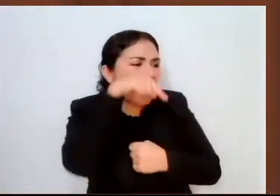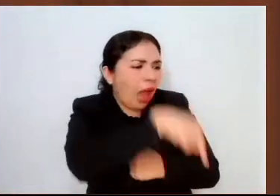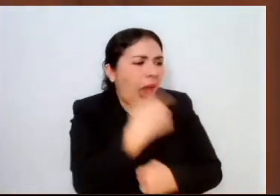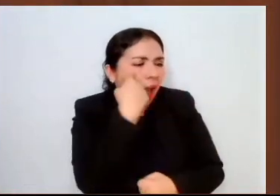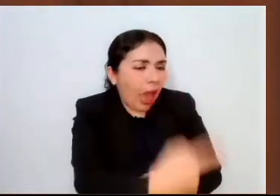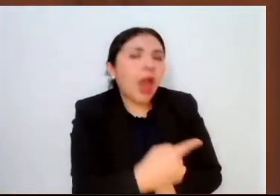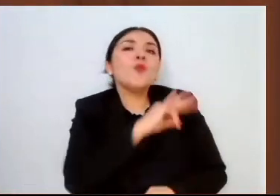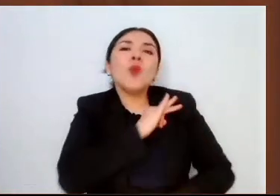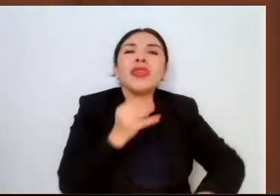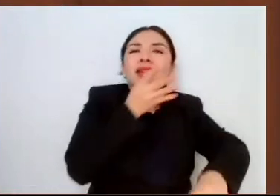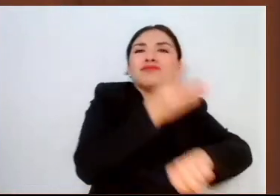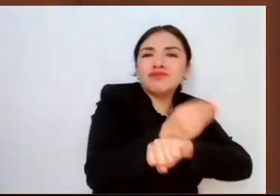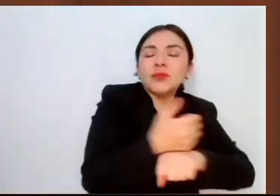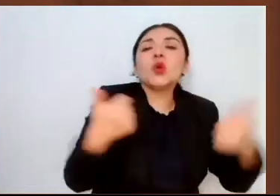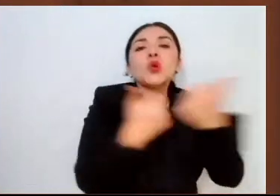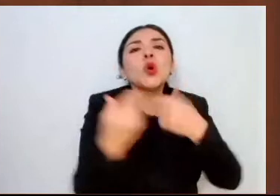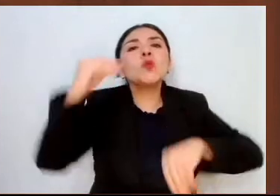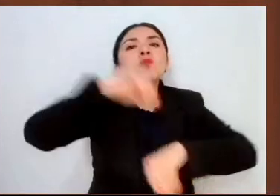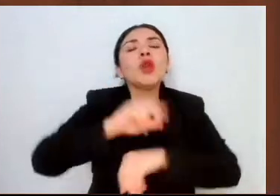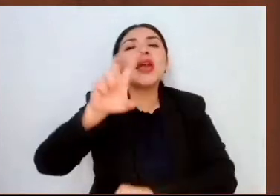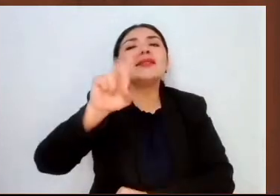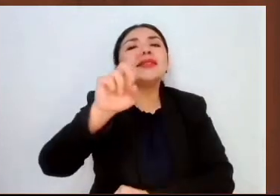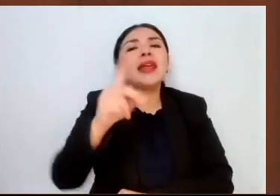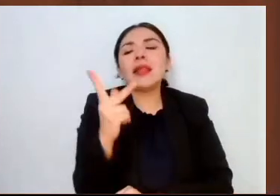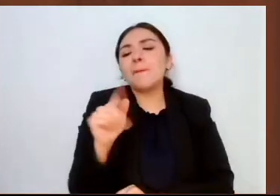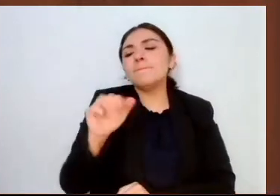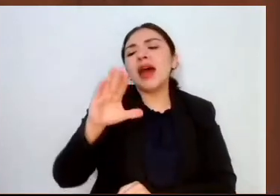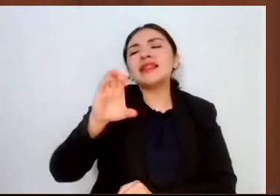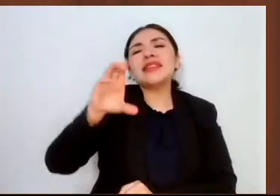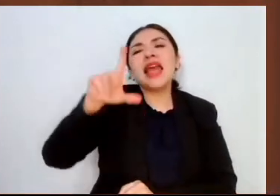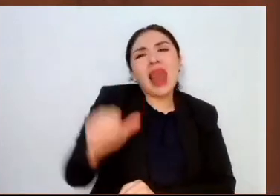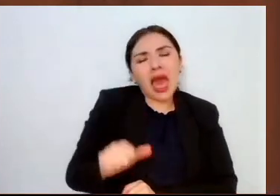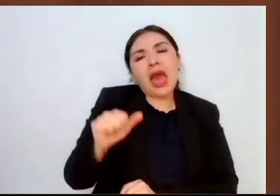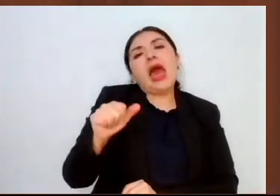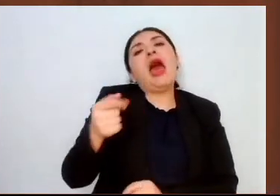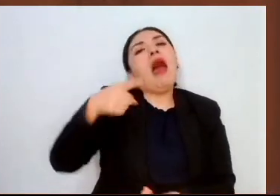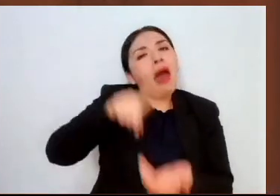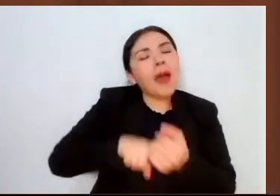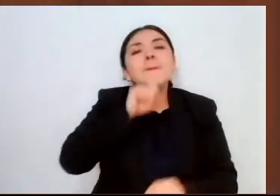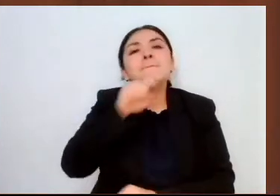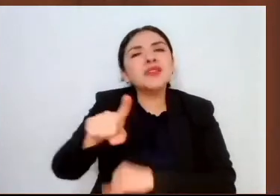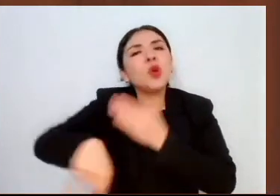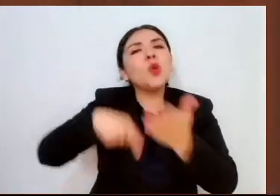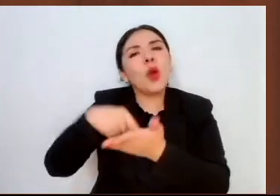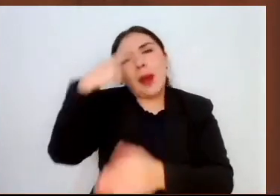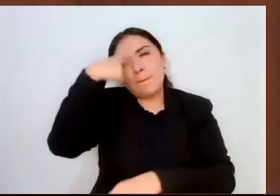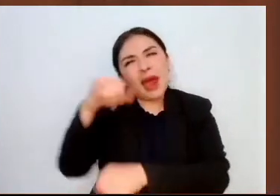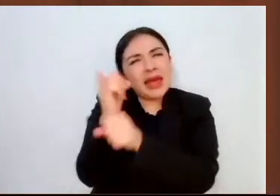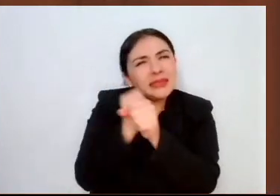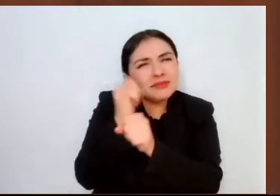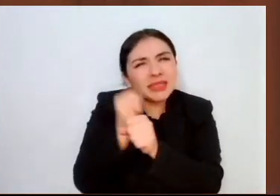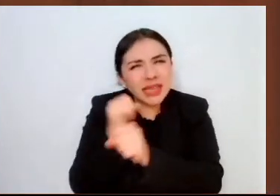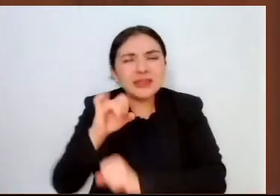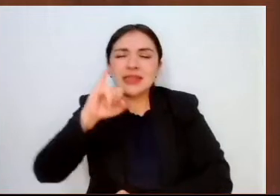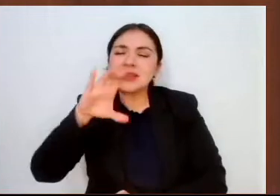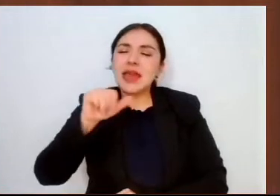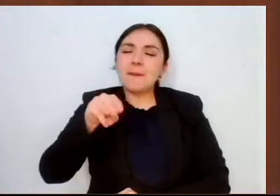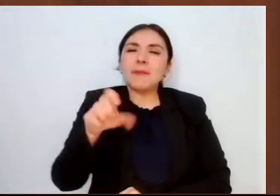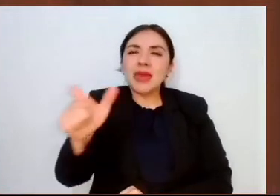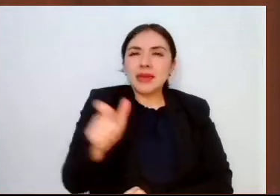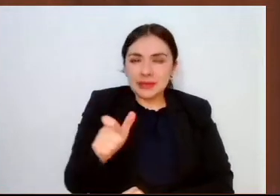establecieron 30 parcelas demostrativas en los siete centros de investigación y transferencia tecnológica del ICAMEX.